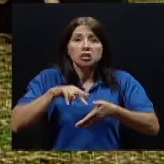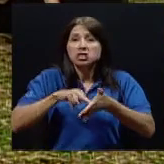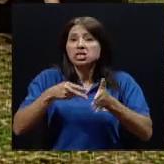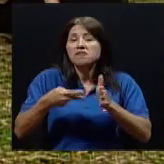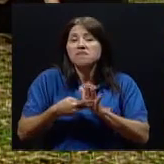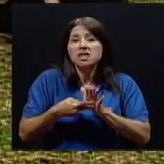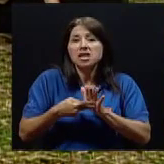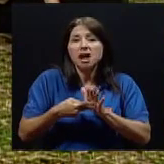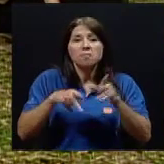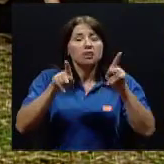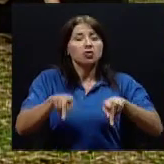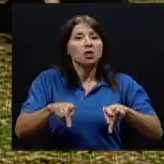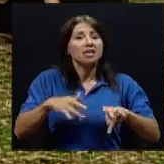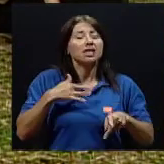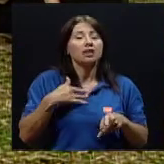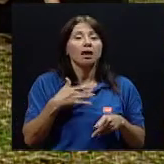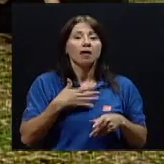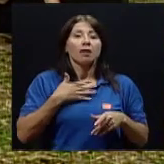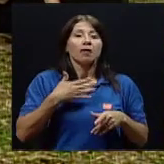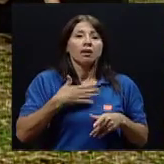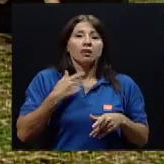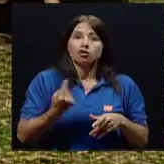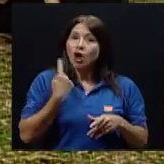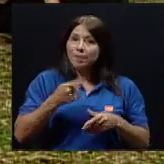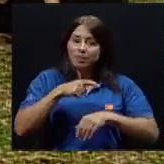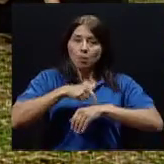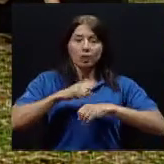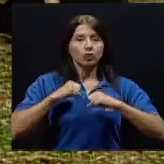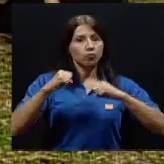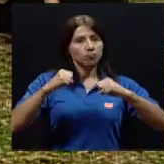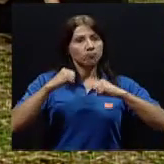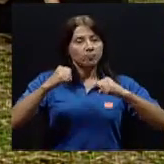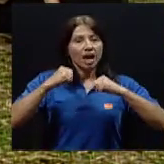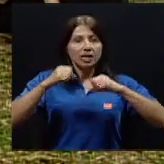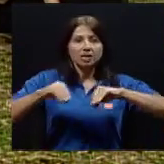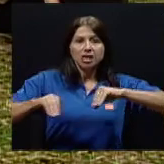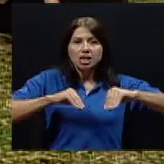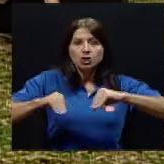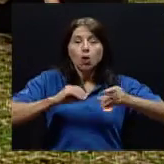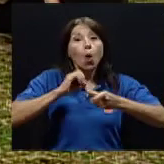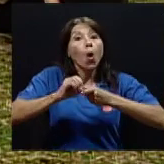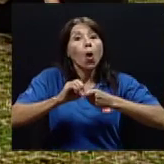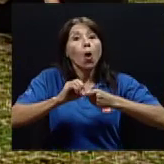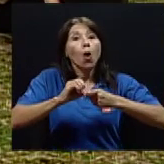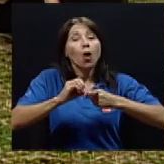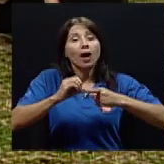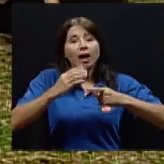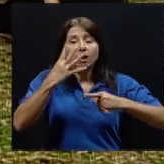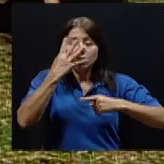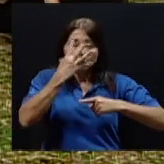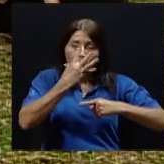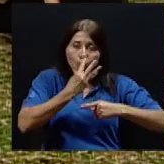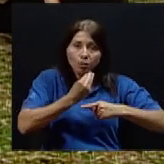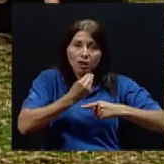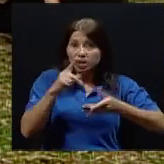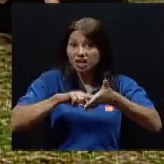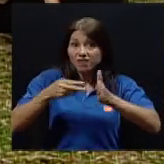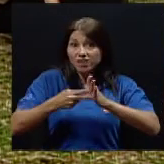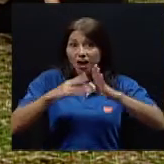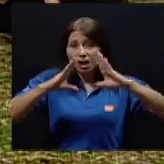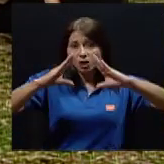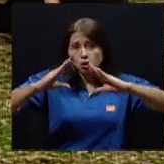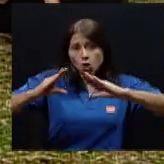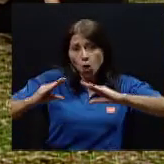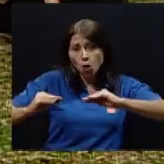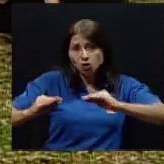presentarse en las horas nocturnas, principalmente no porque la noche tenga algo, ni en las horas vespertinas, sino por la